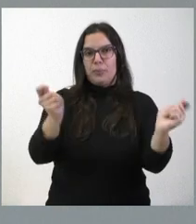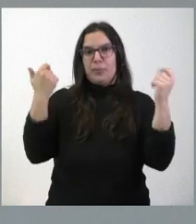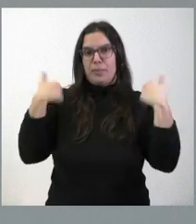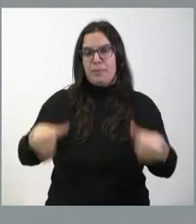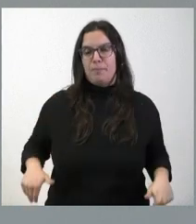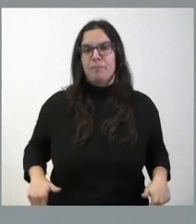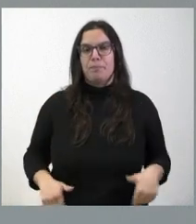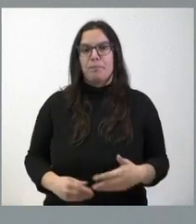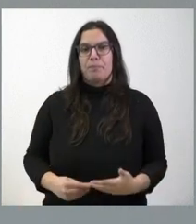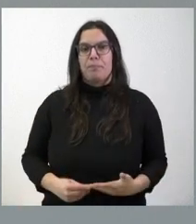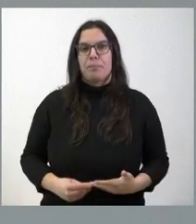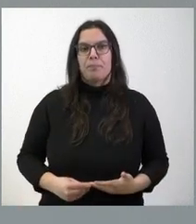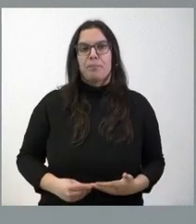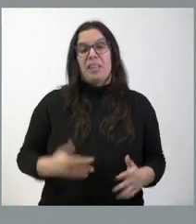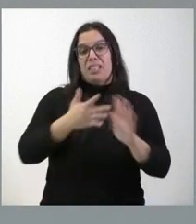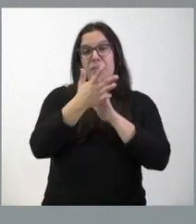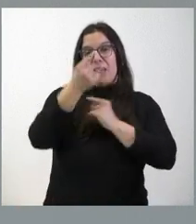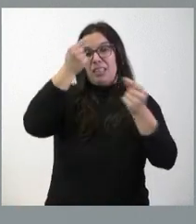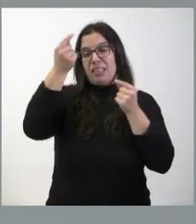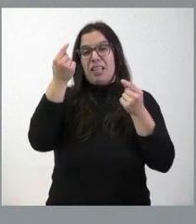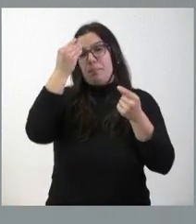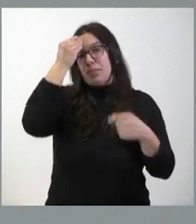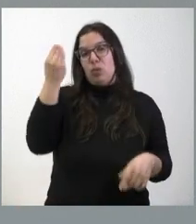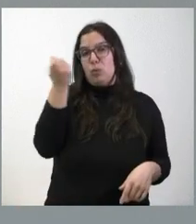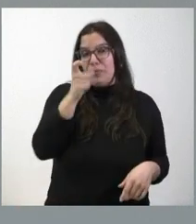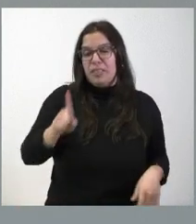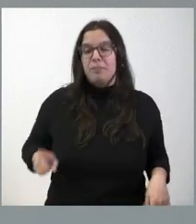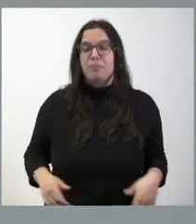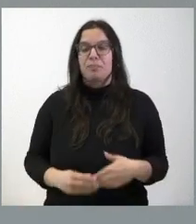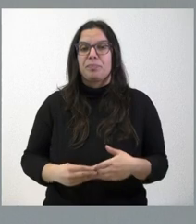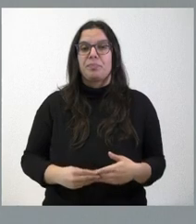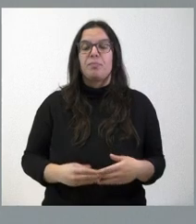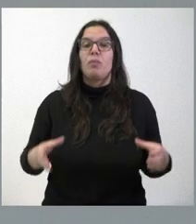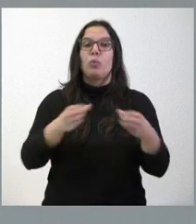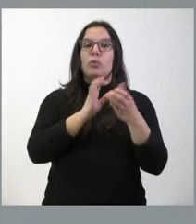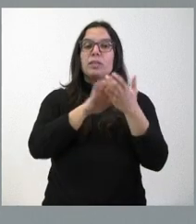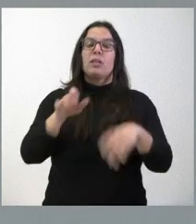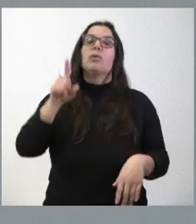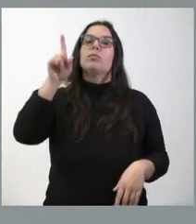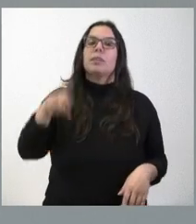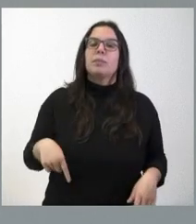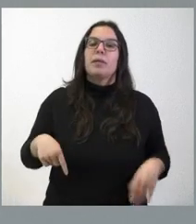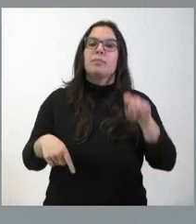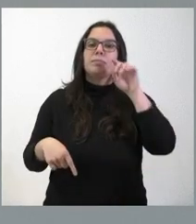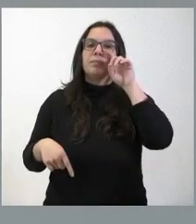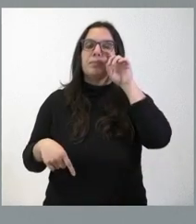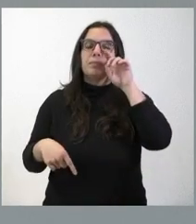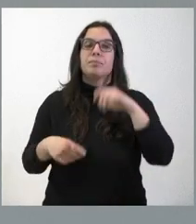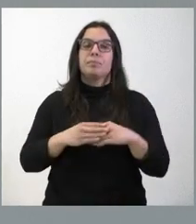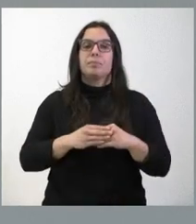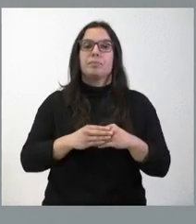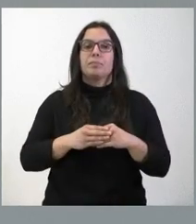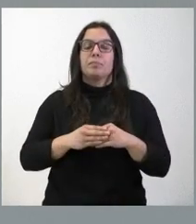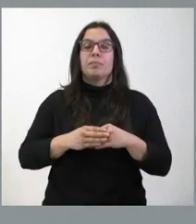detallado y que no creo necesario destacar. La Junta va a ampliar la estación